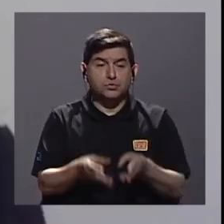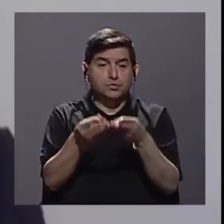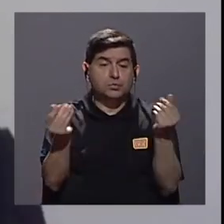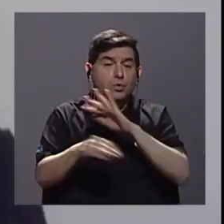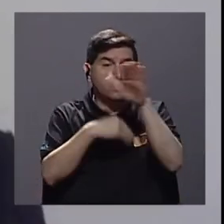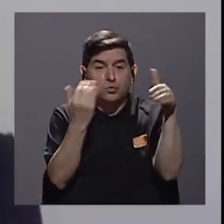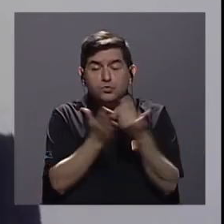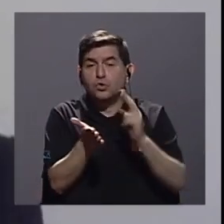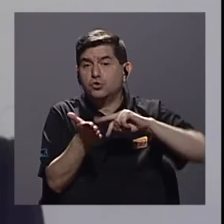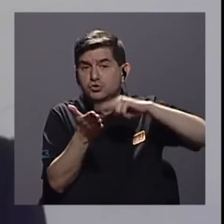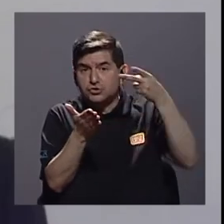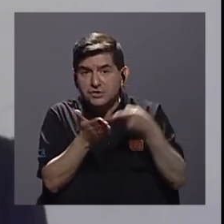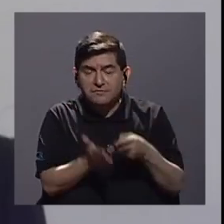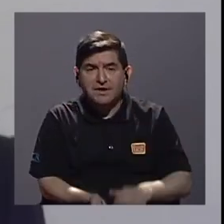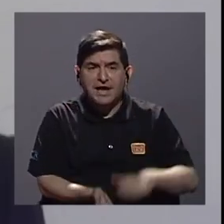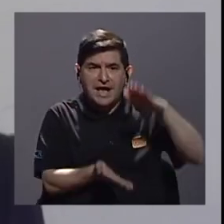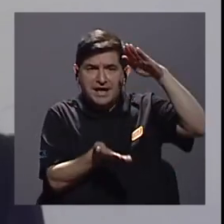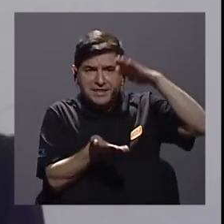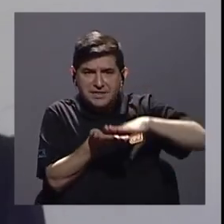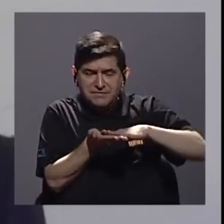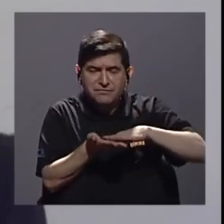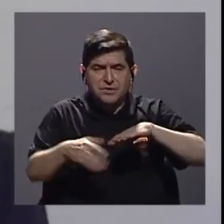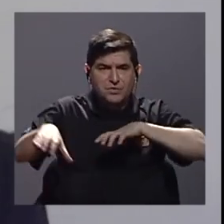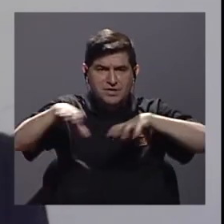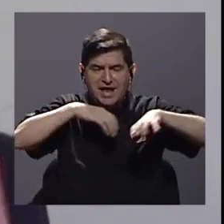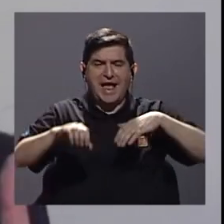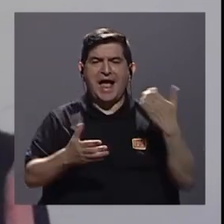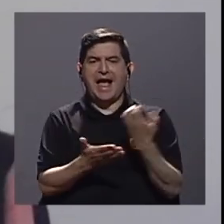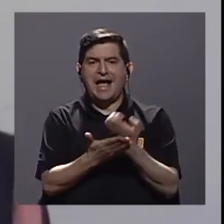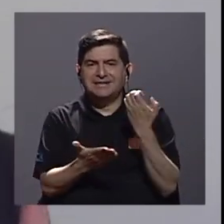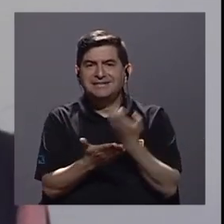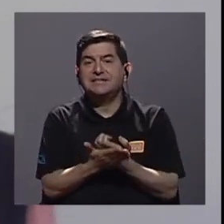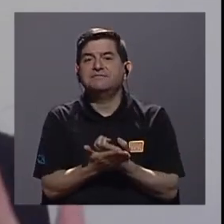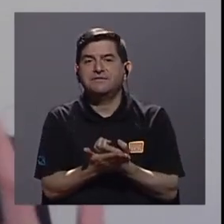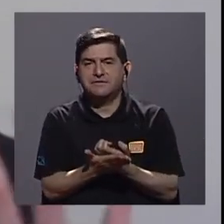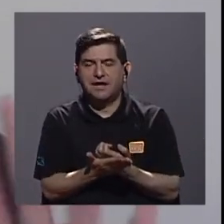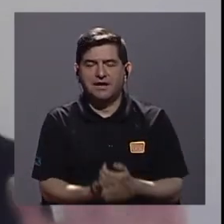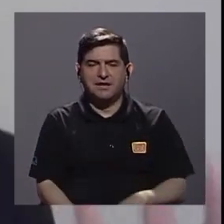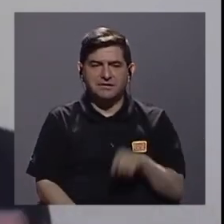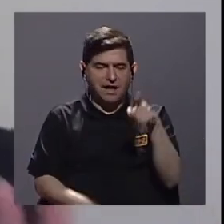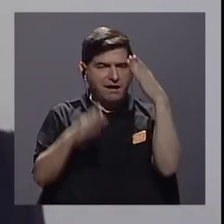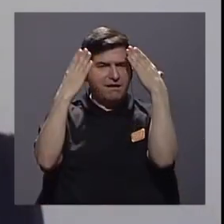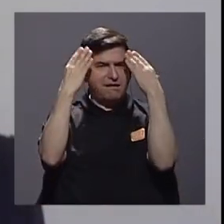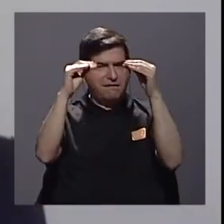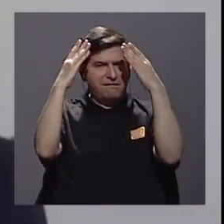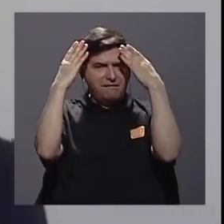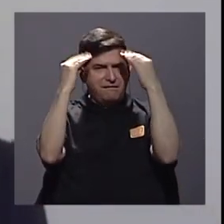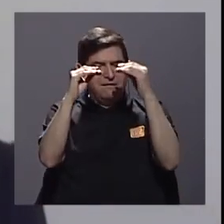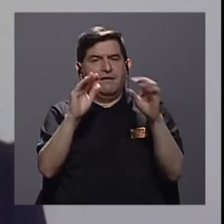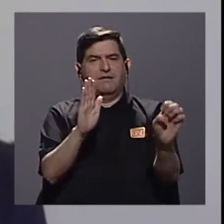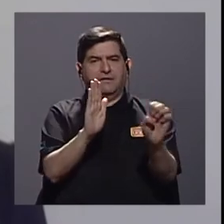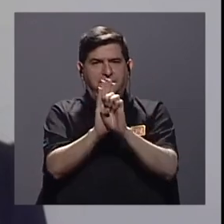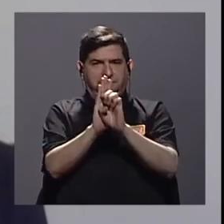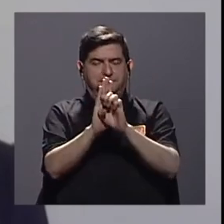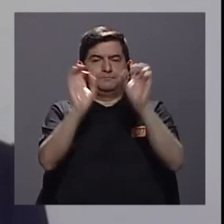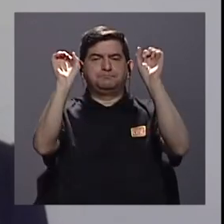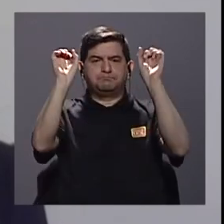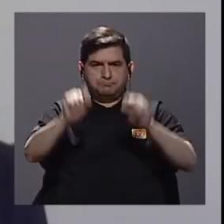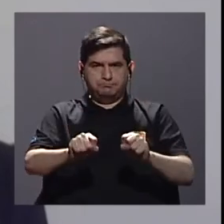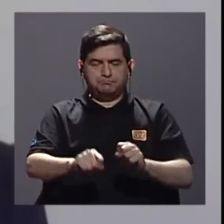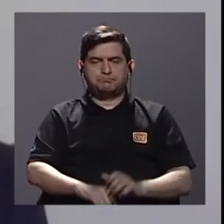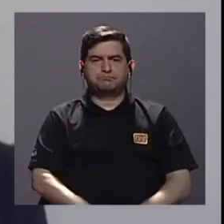de todo lo que es la disminución de la actividad económica, y con esta información, por ejemplo, se puede